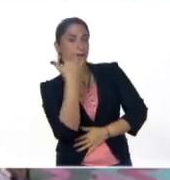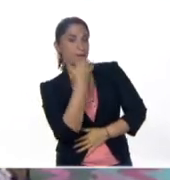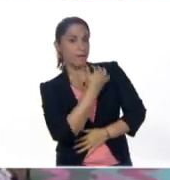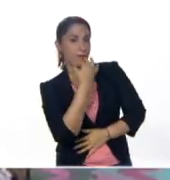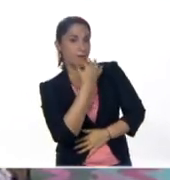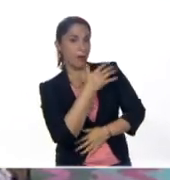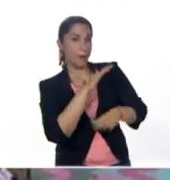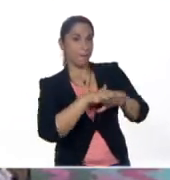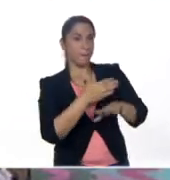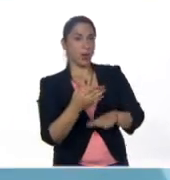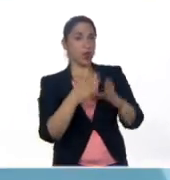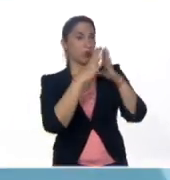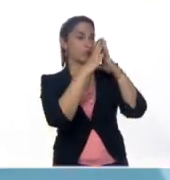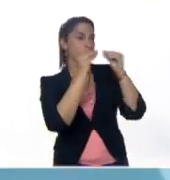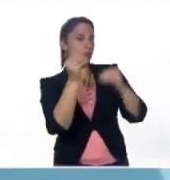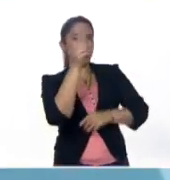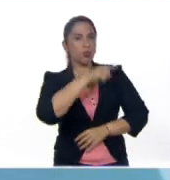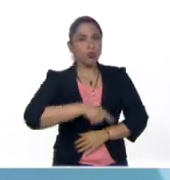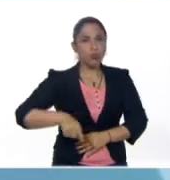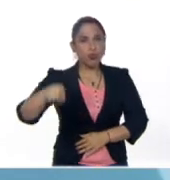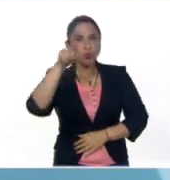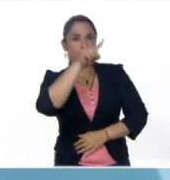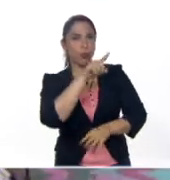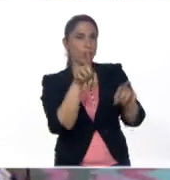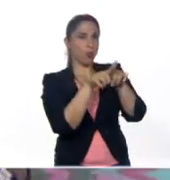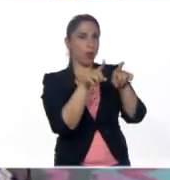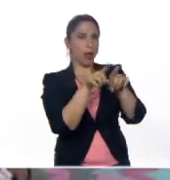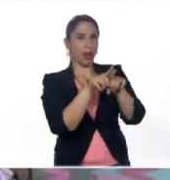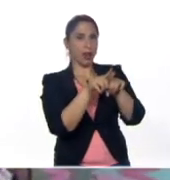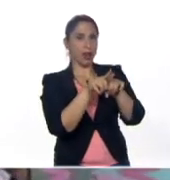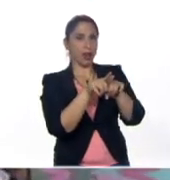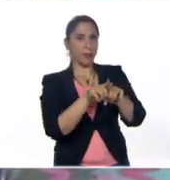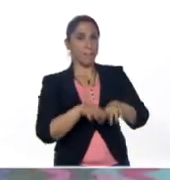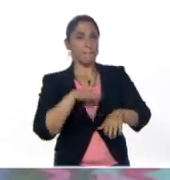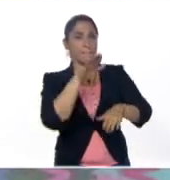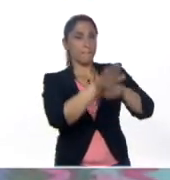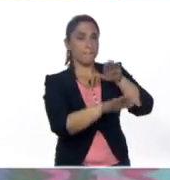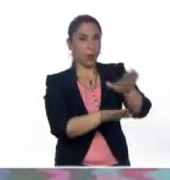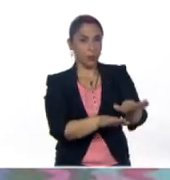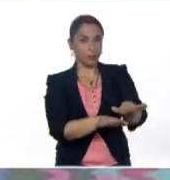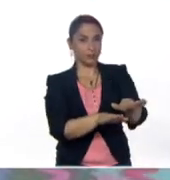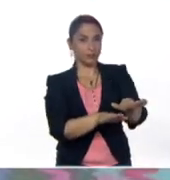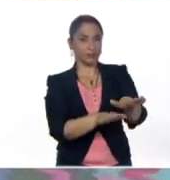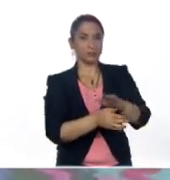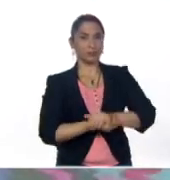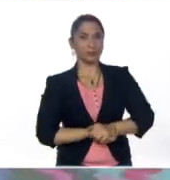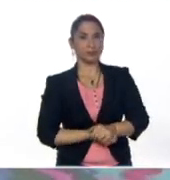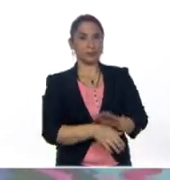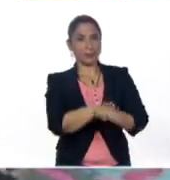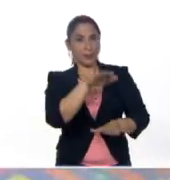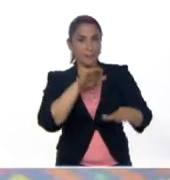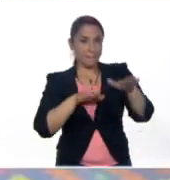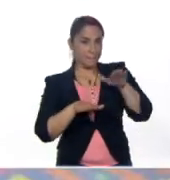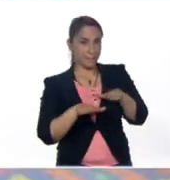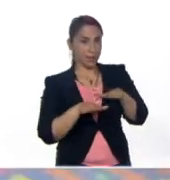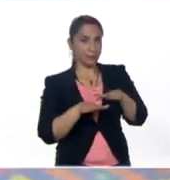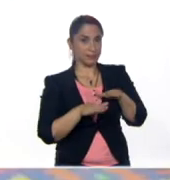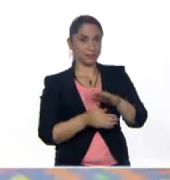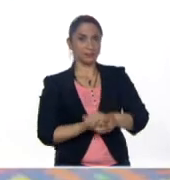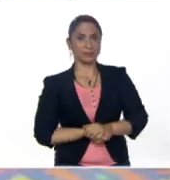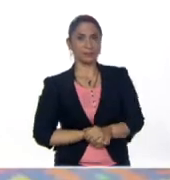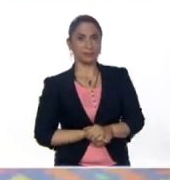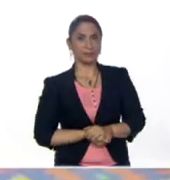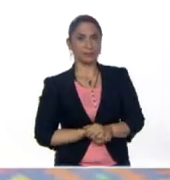porque es toda redonda. Un paso para el frente, otro para atrás.